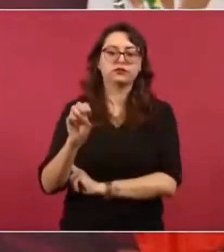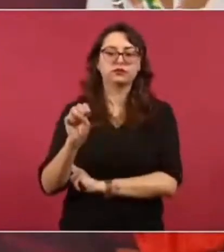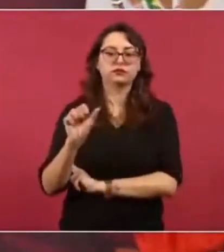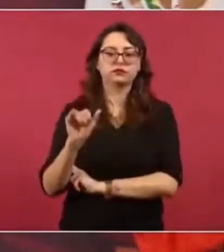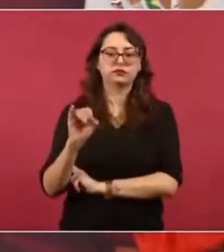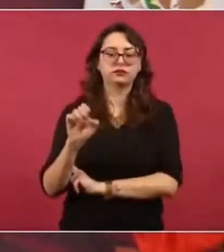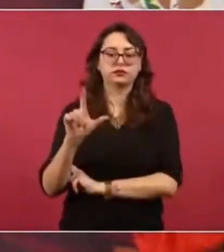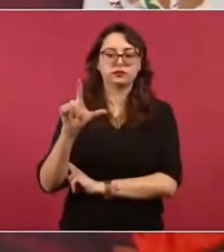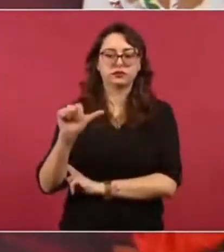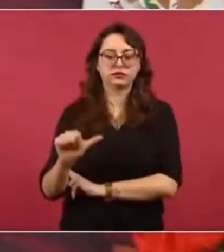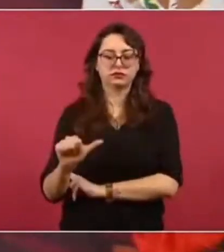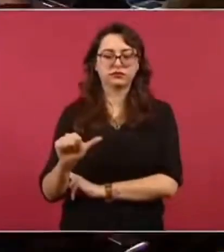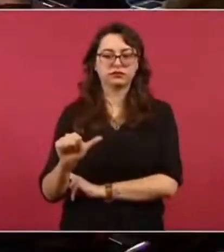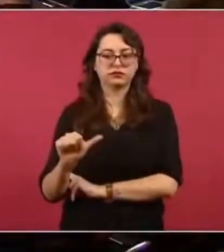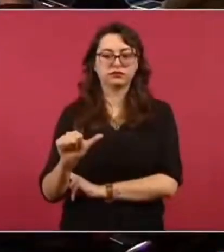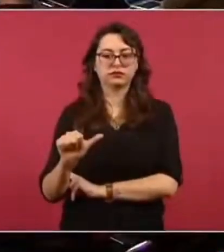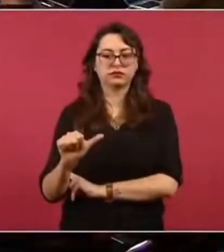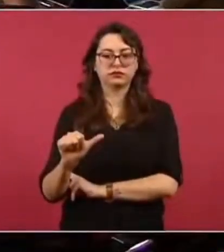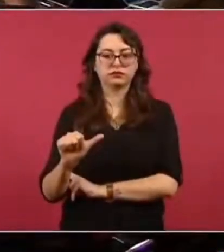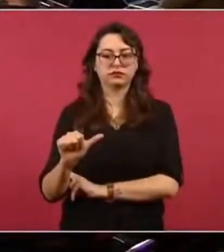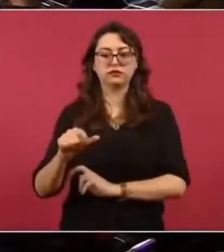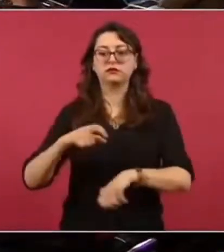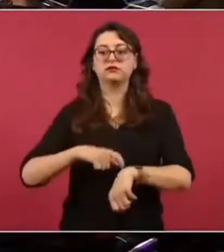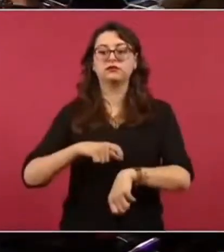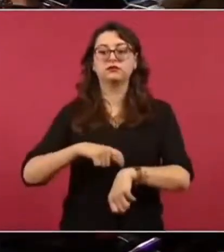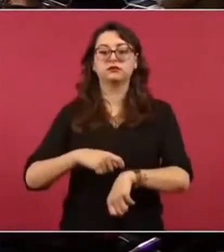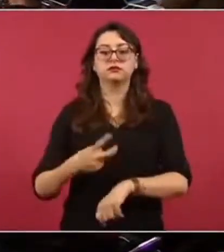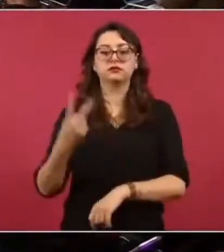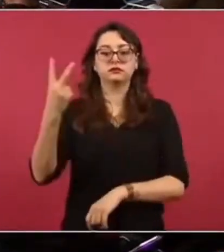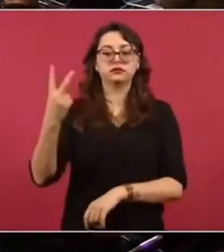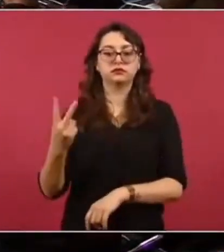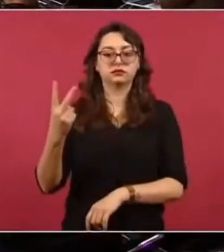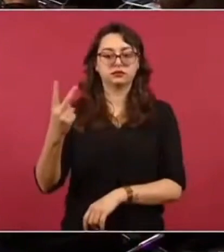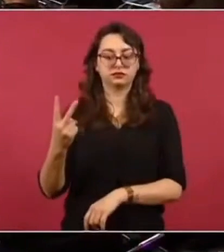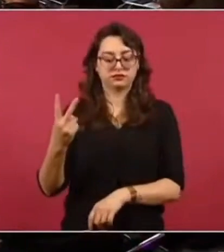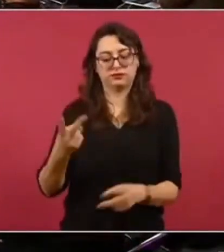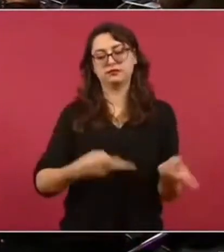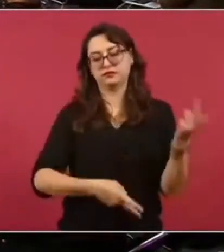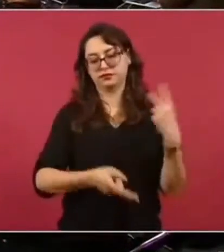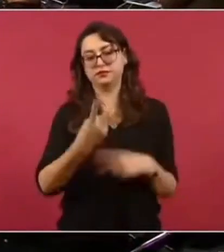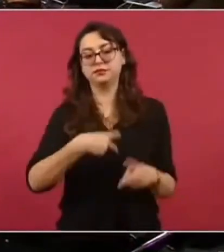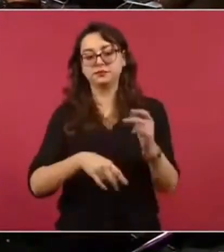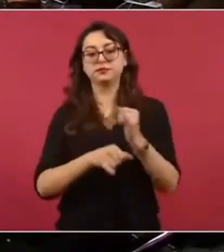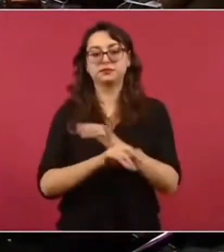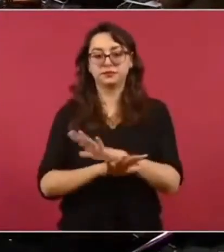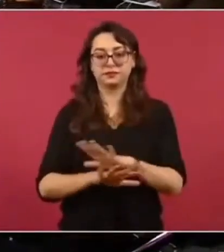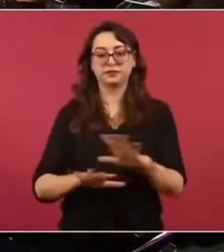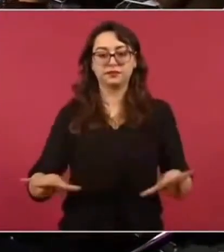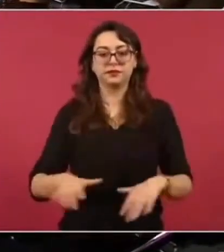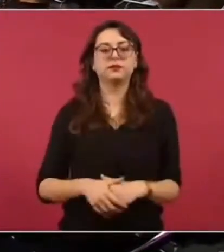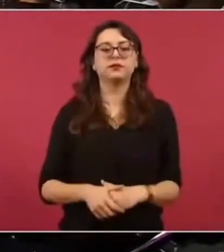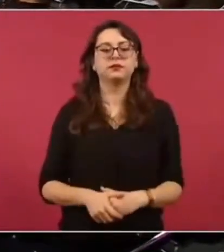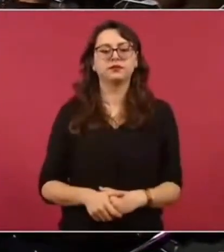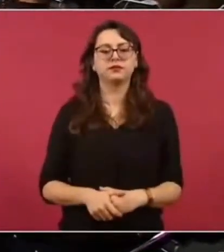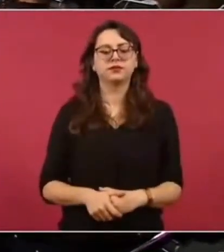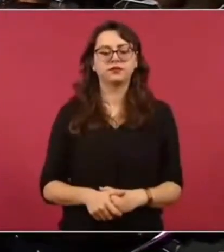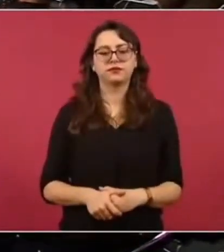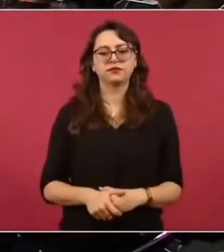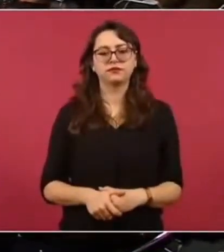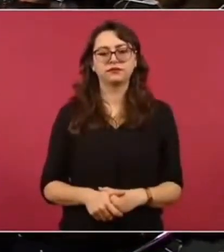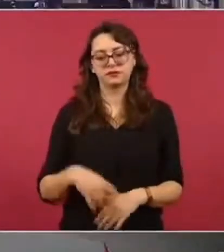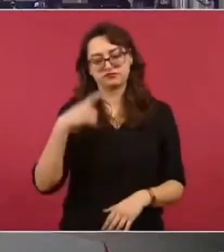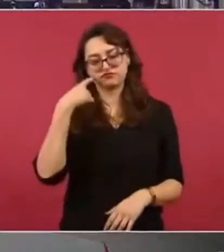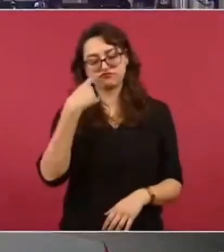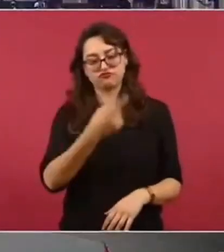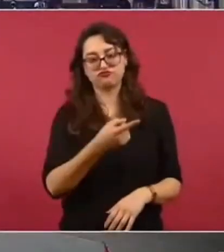a informarles a las tres. Dos. Los dos de las dos. Miren. Ah, pues ahí está Baja